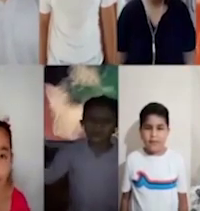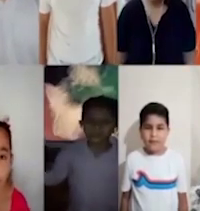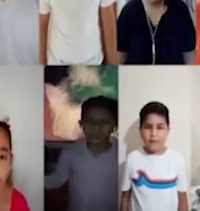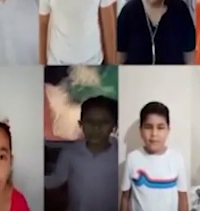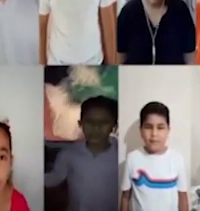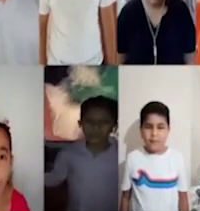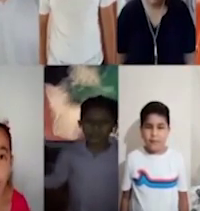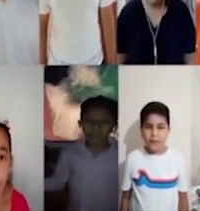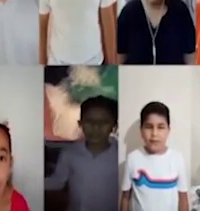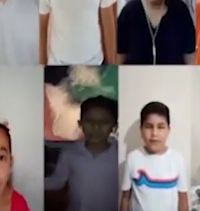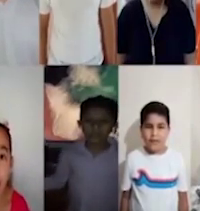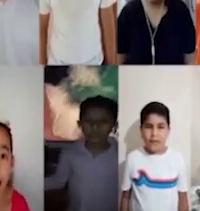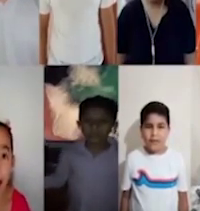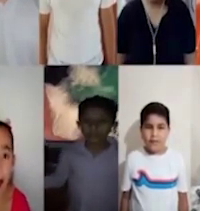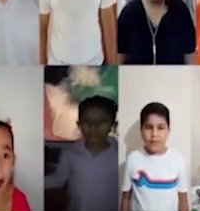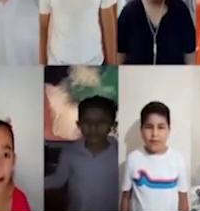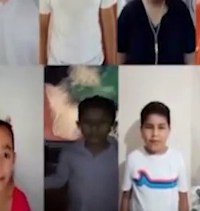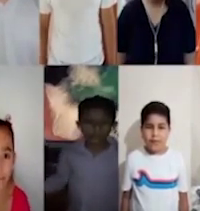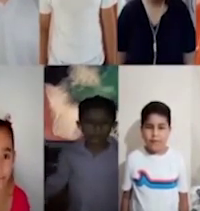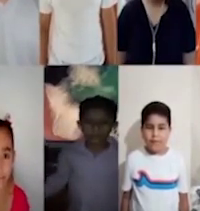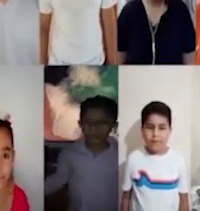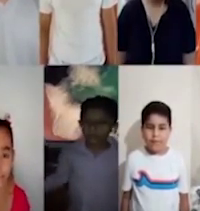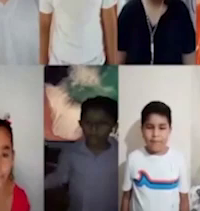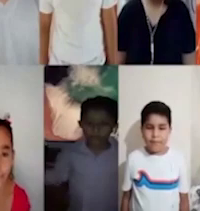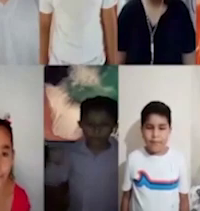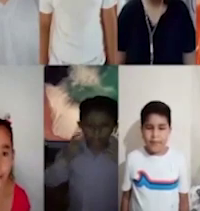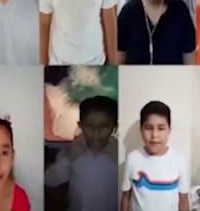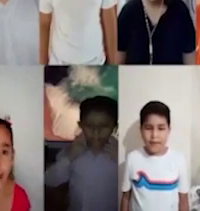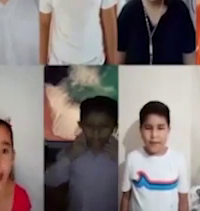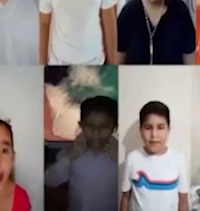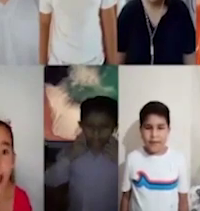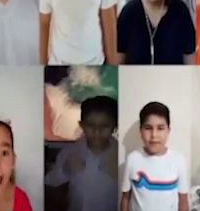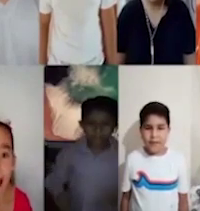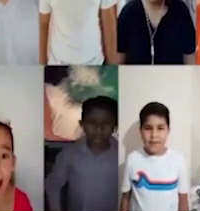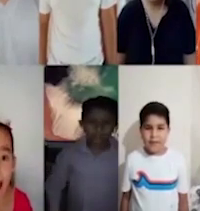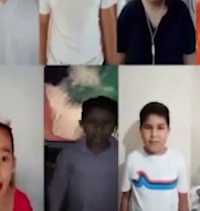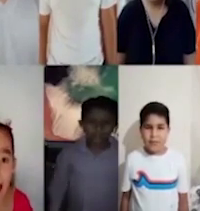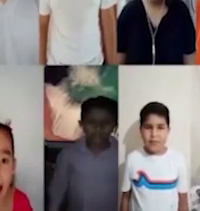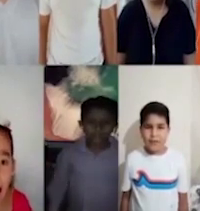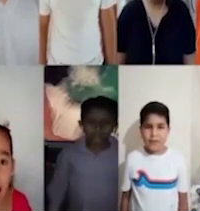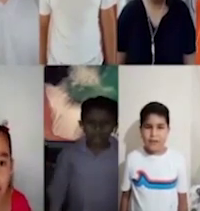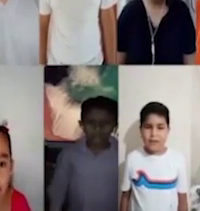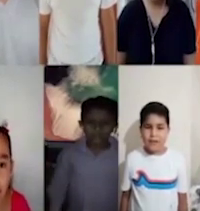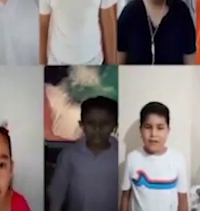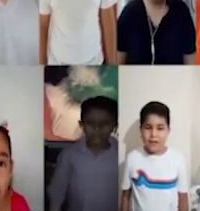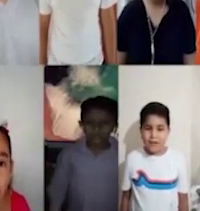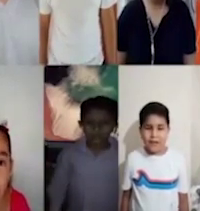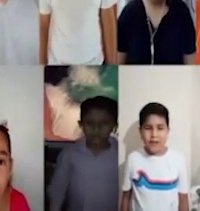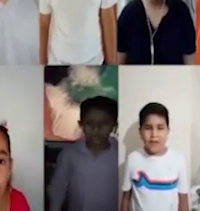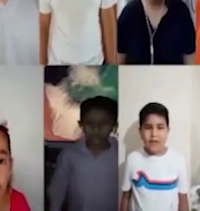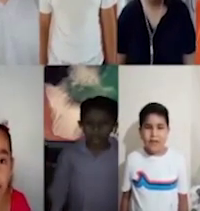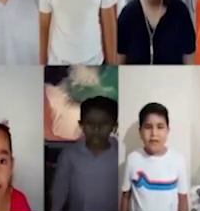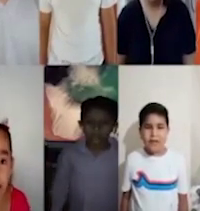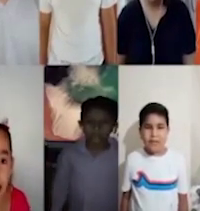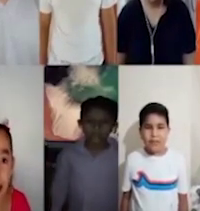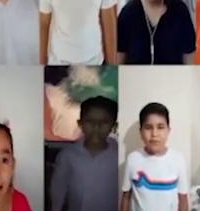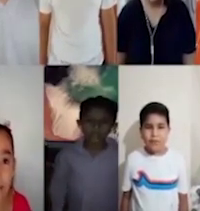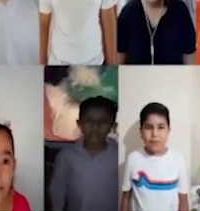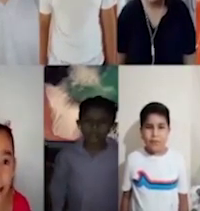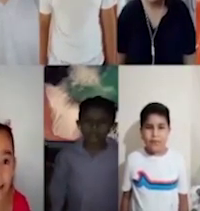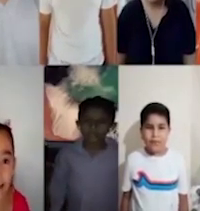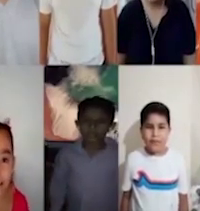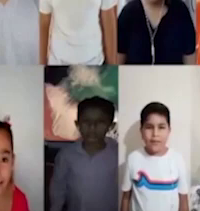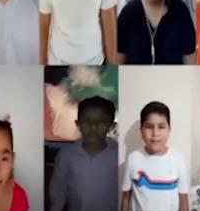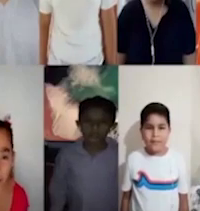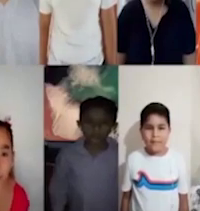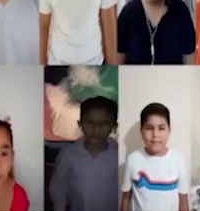no se se acercó porque no se acercó porque que si me descarguen la